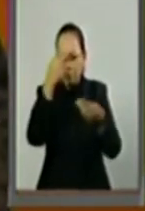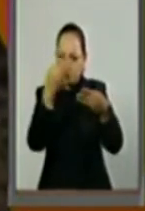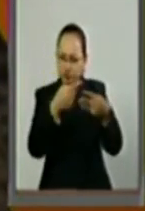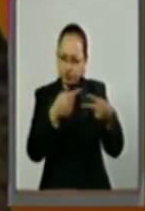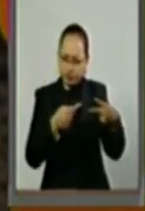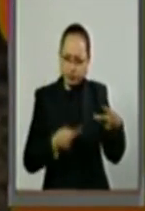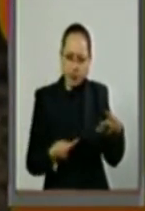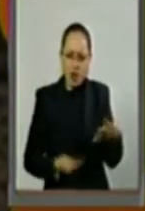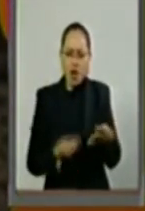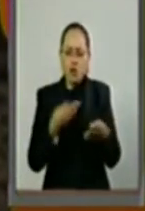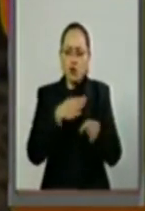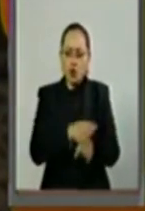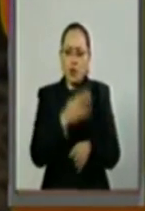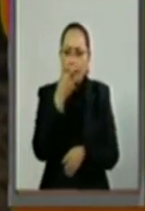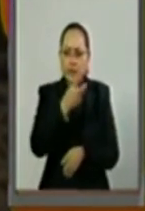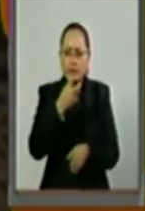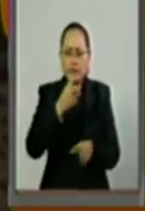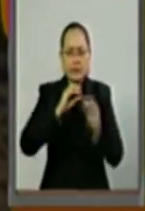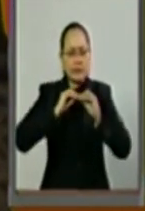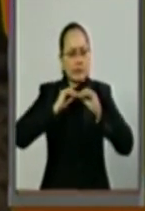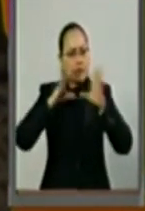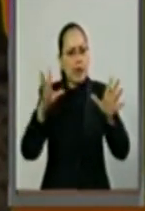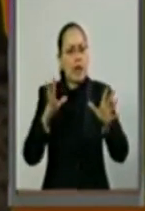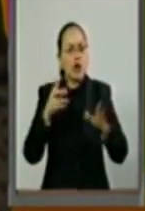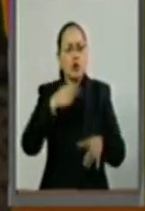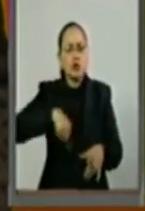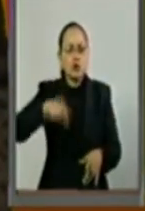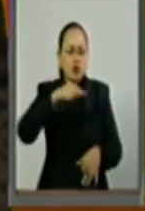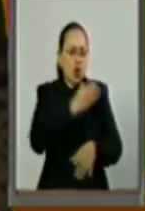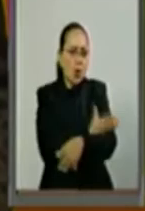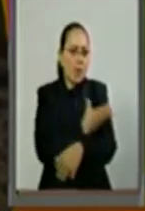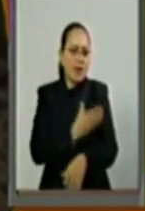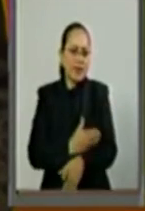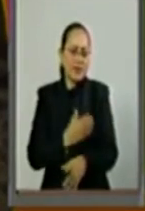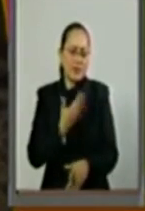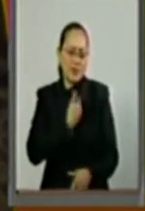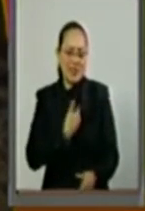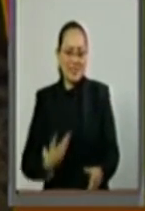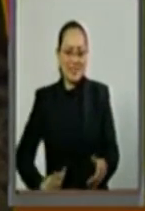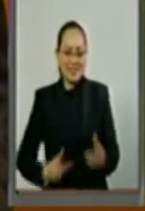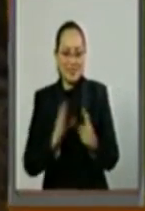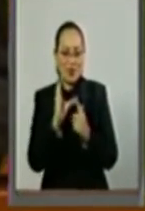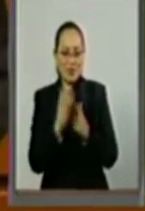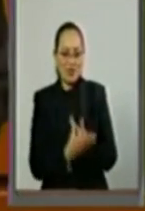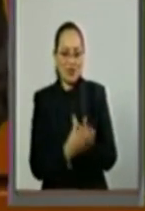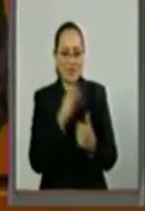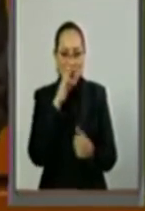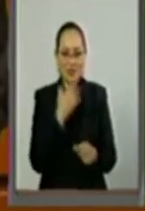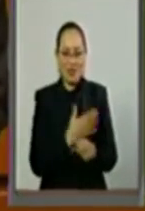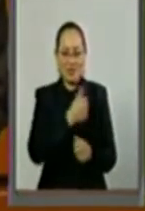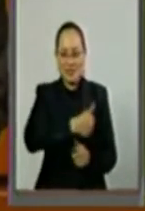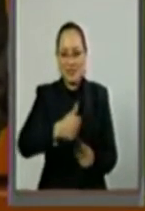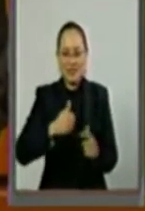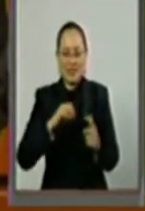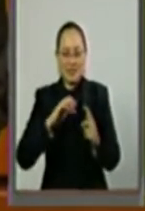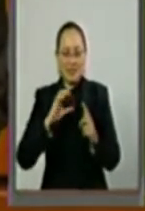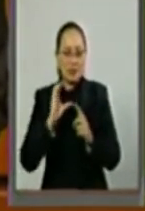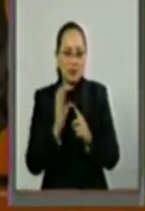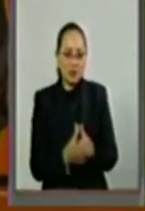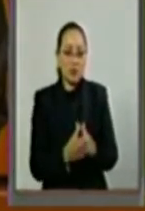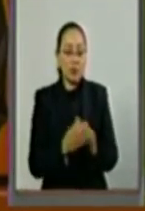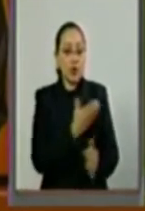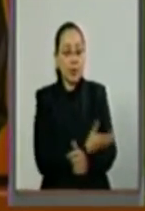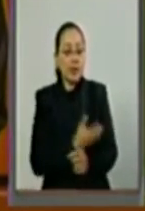de una manera muy clara y razonada nuestros compañeros presidentes de comisión respectiva, el compañero senador